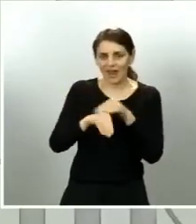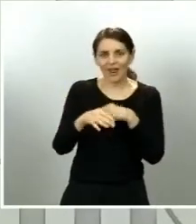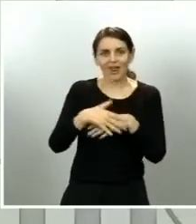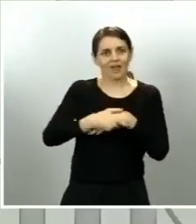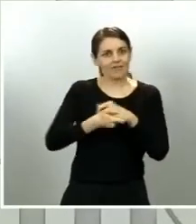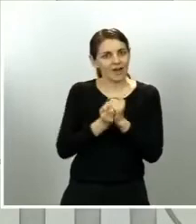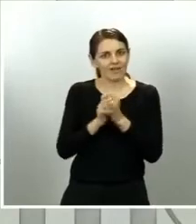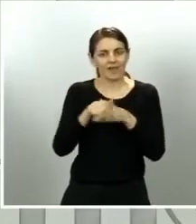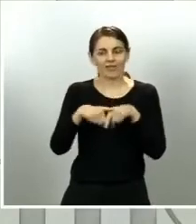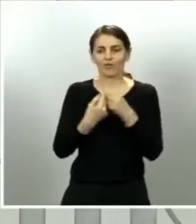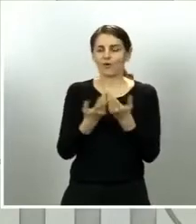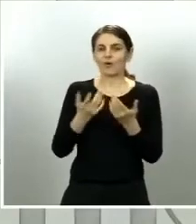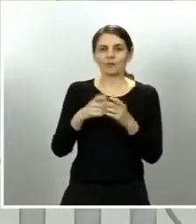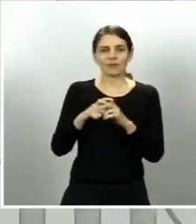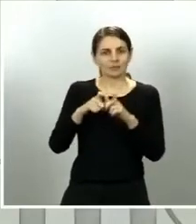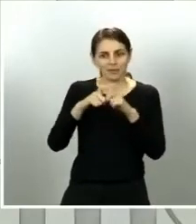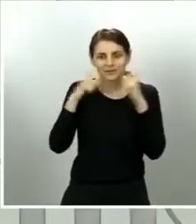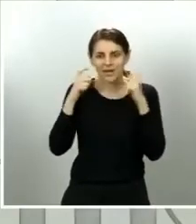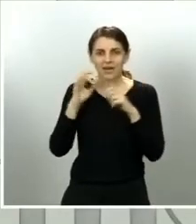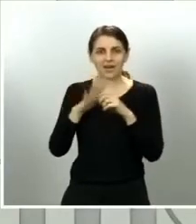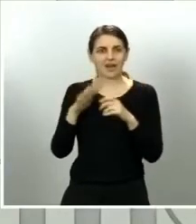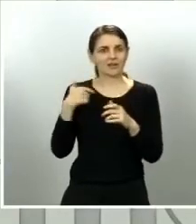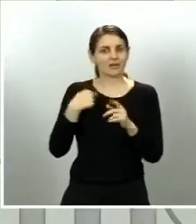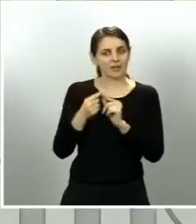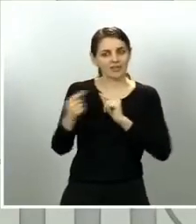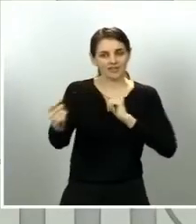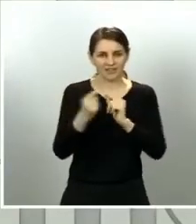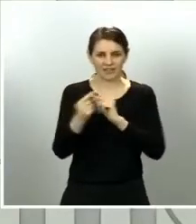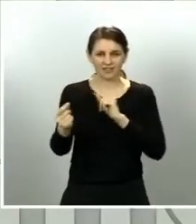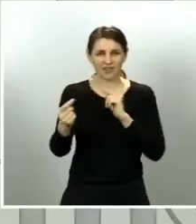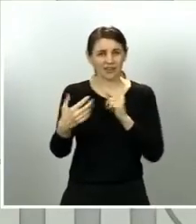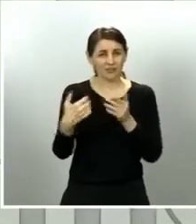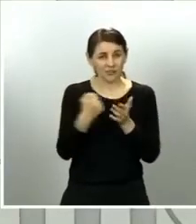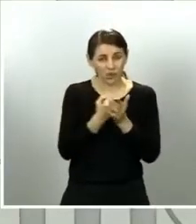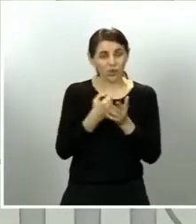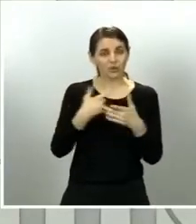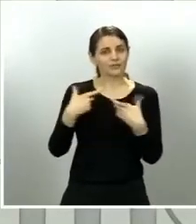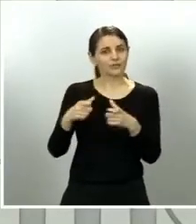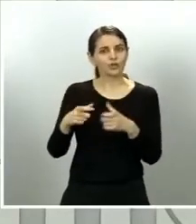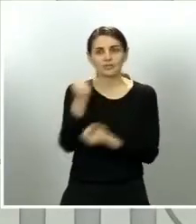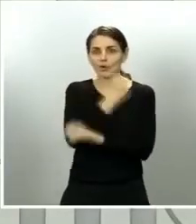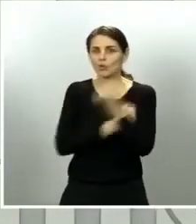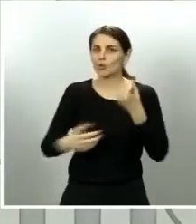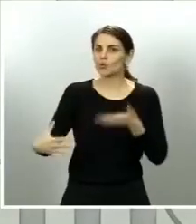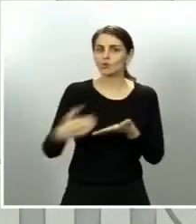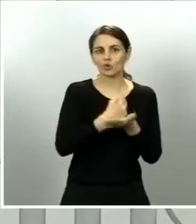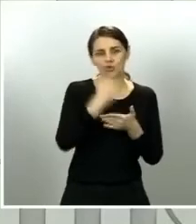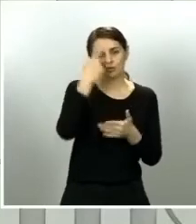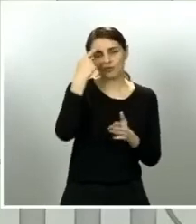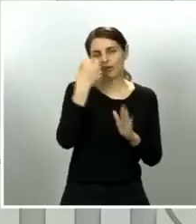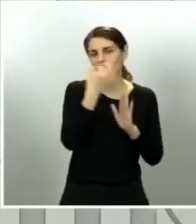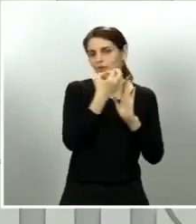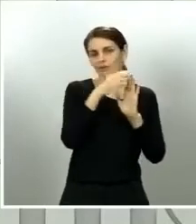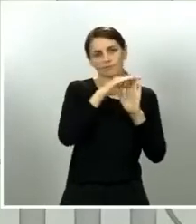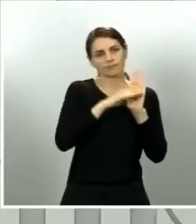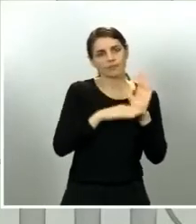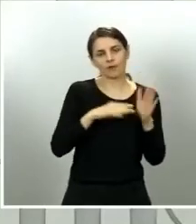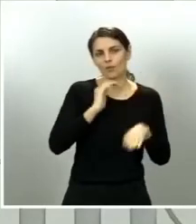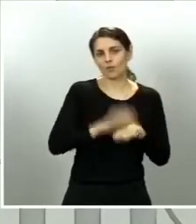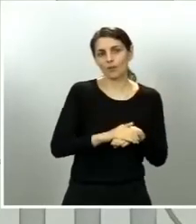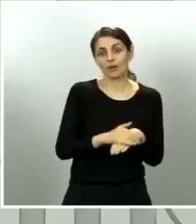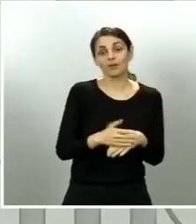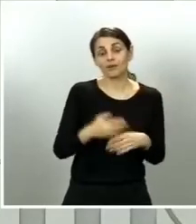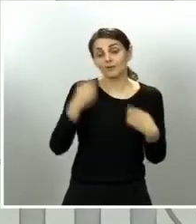exhaustiva de los espacios privados y públicos todo eso todos los sectores de comercio lo sabemos todos lo conocemos todos están haciendo esfuerzos como estoy seguro que también hace